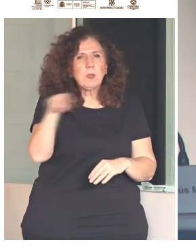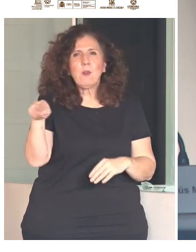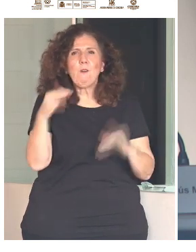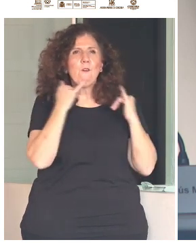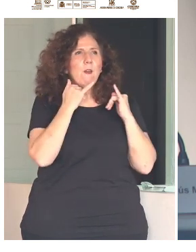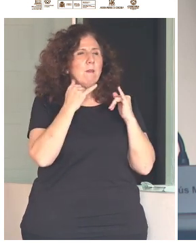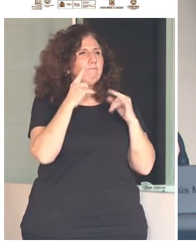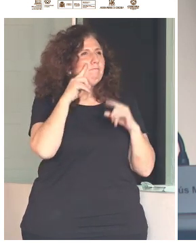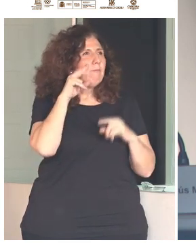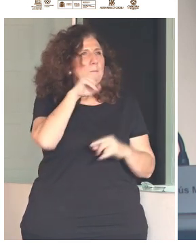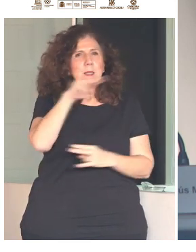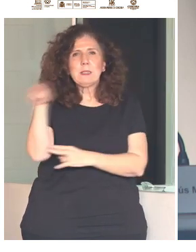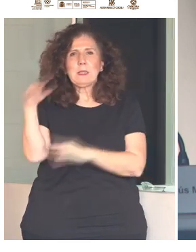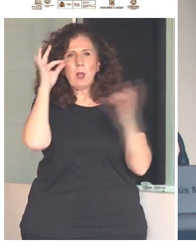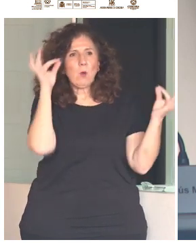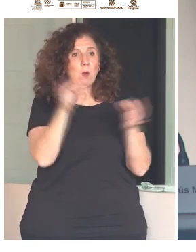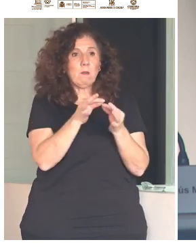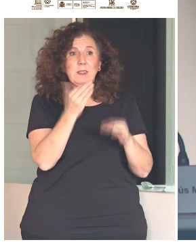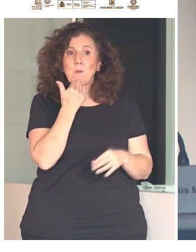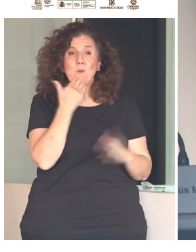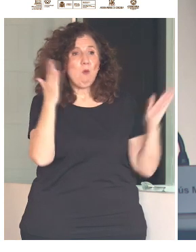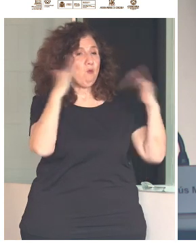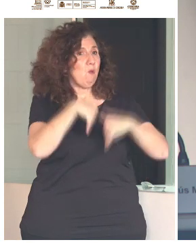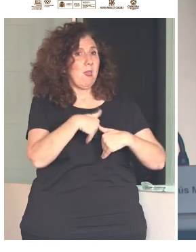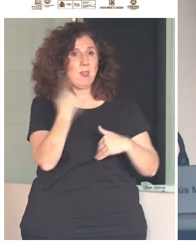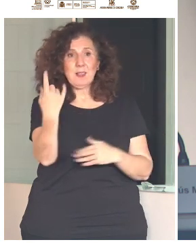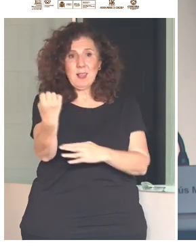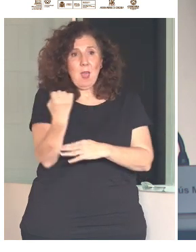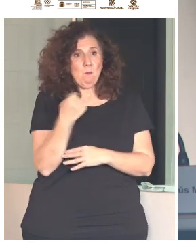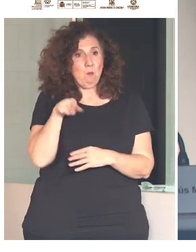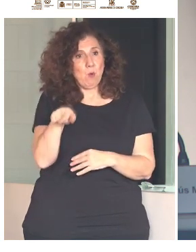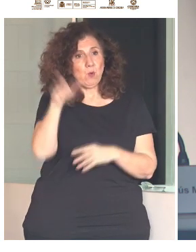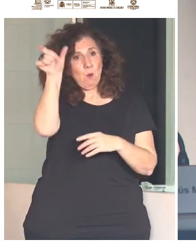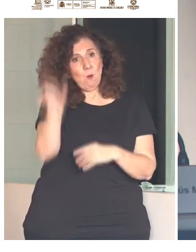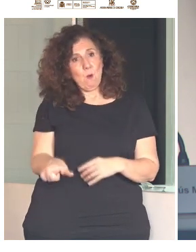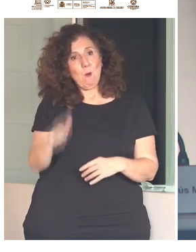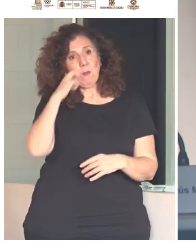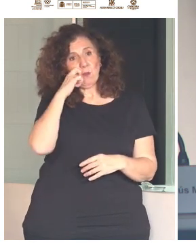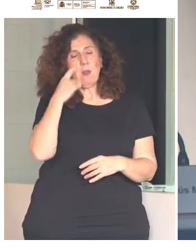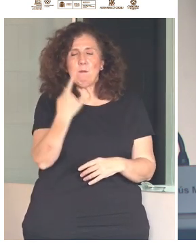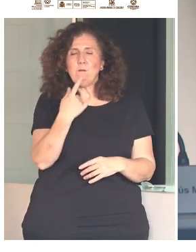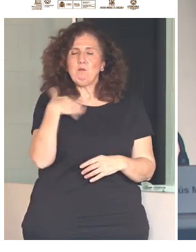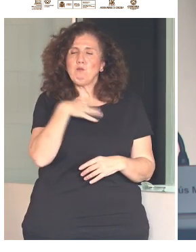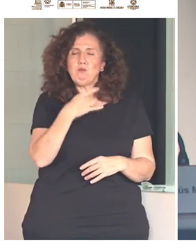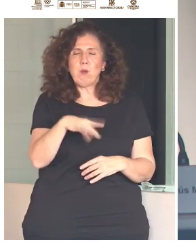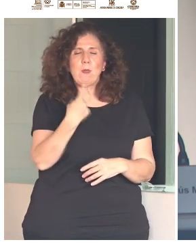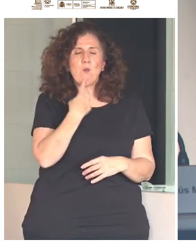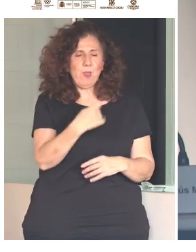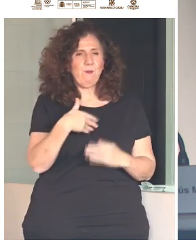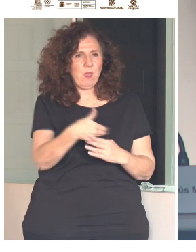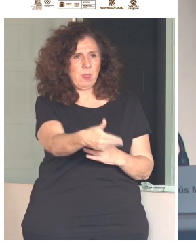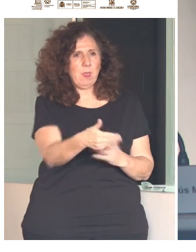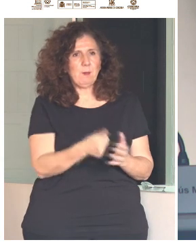si no disponen de este dispositivo, va a ser verdaderamente complejo. Y en un contexto internacional,